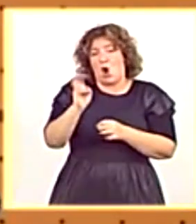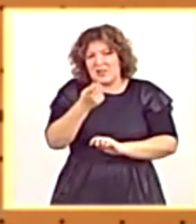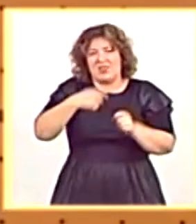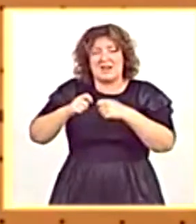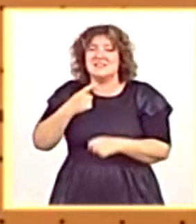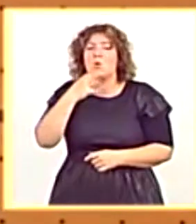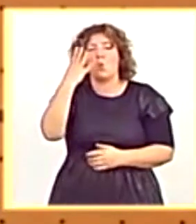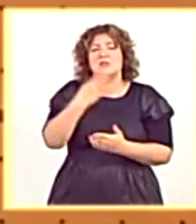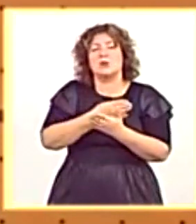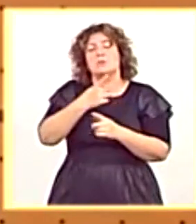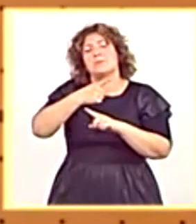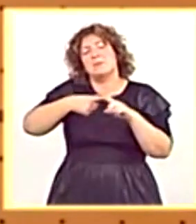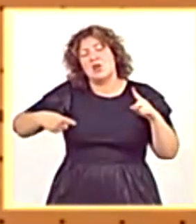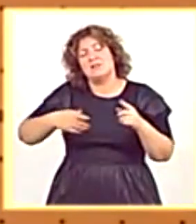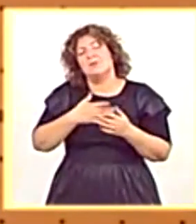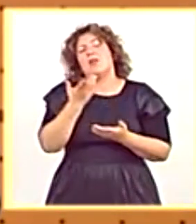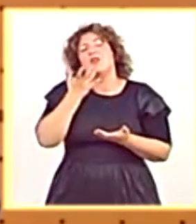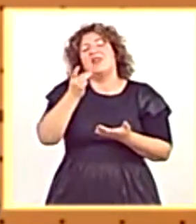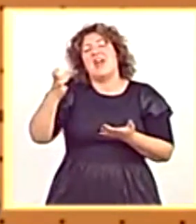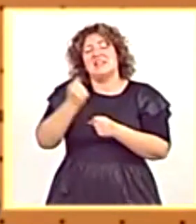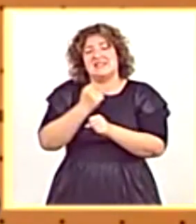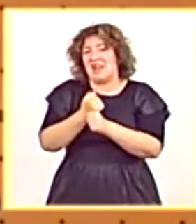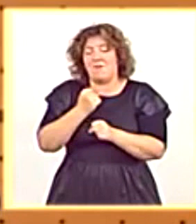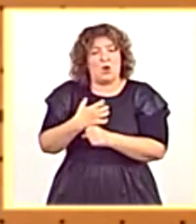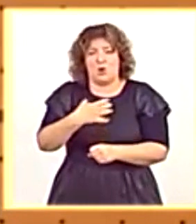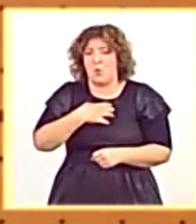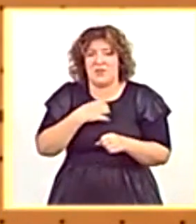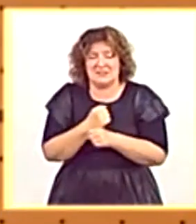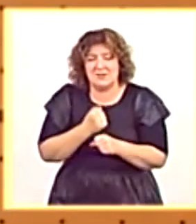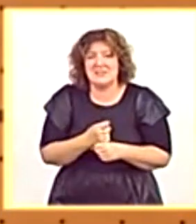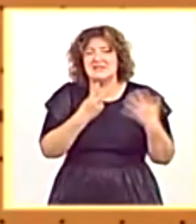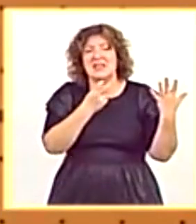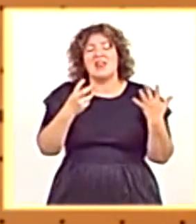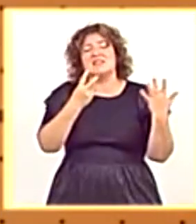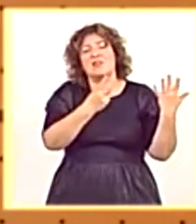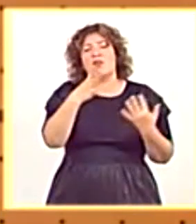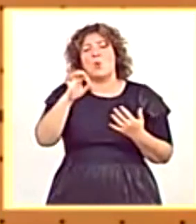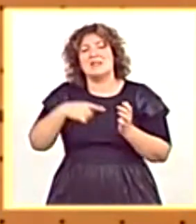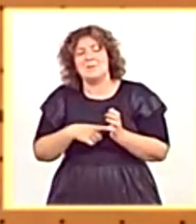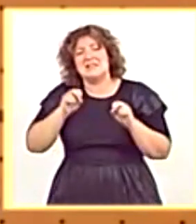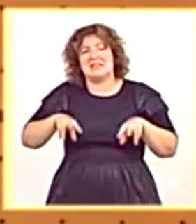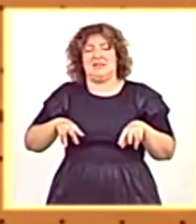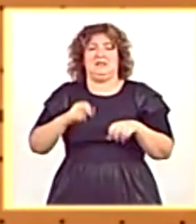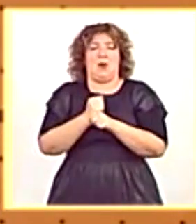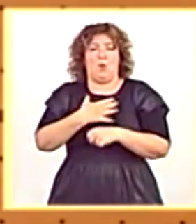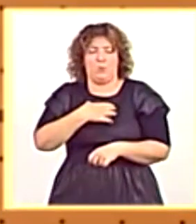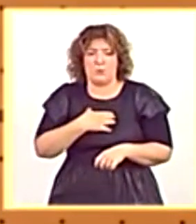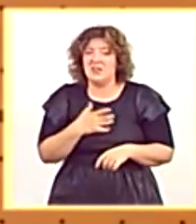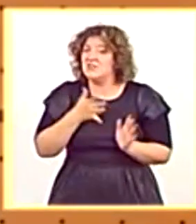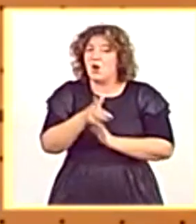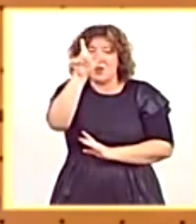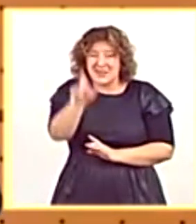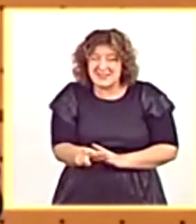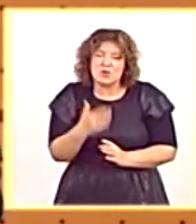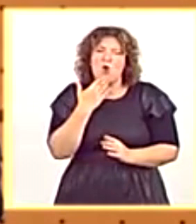de trabajadores sin empleo y 750.000 sin poder trabajar. Paro, ruina y miseria es lo que usted representa. Por ello,